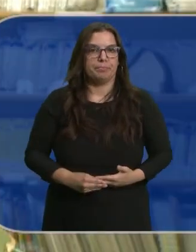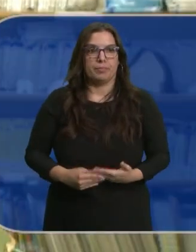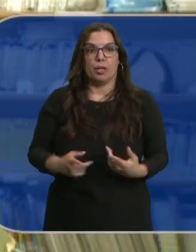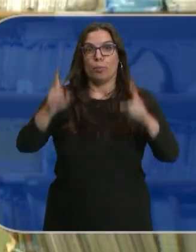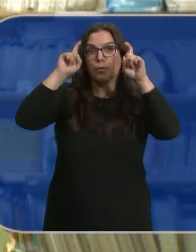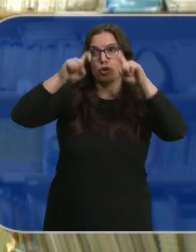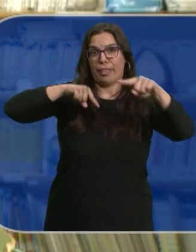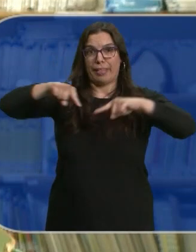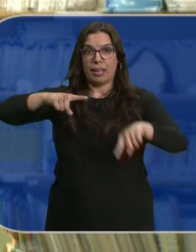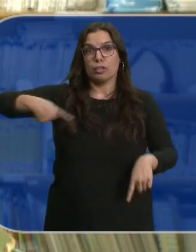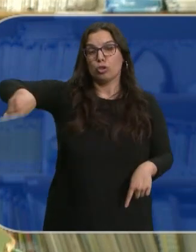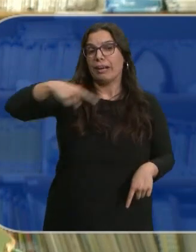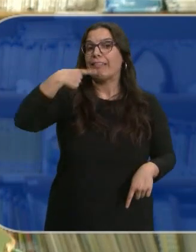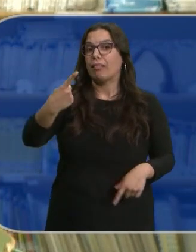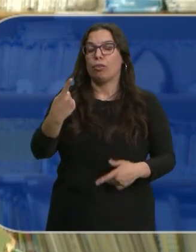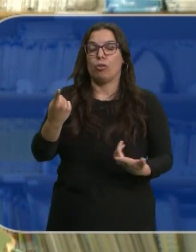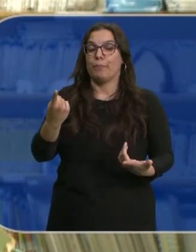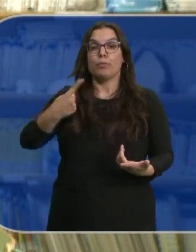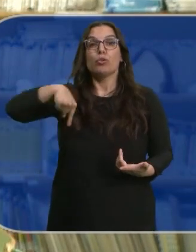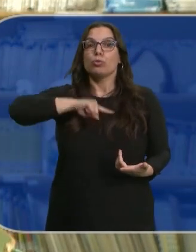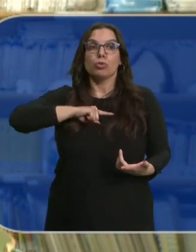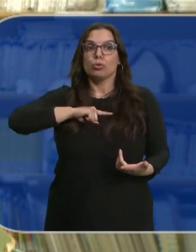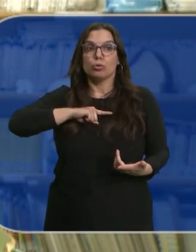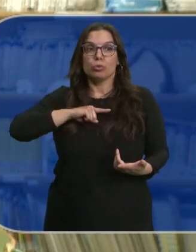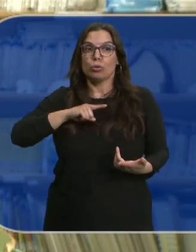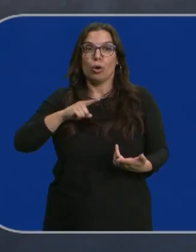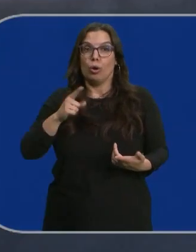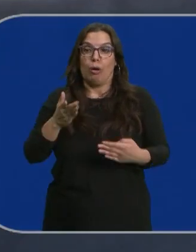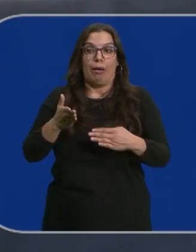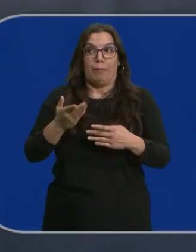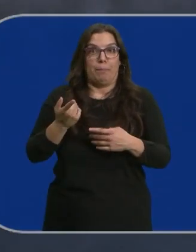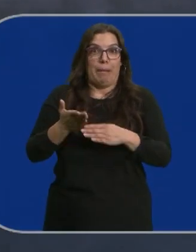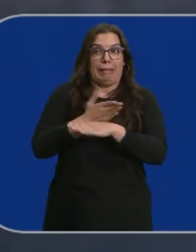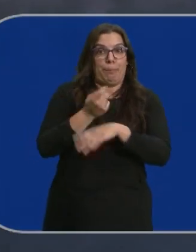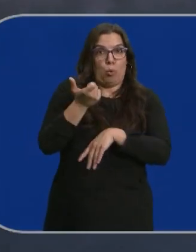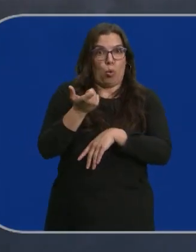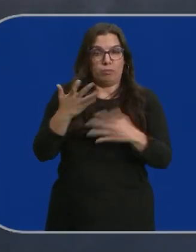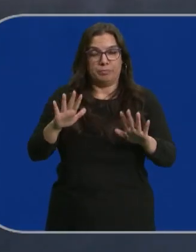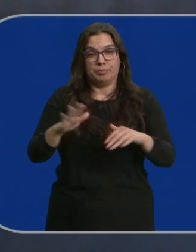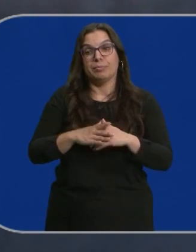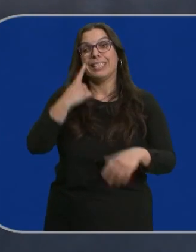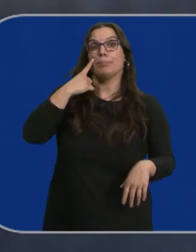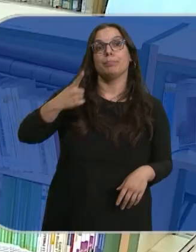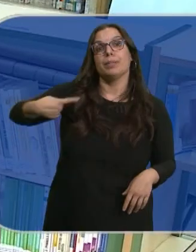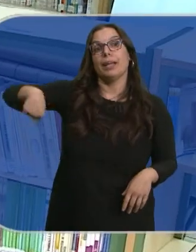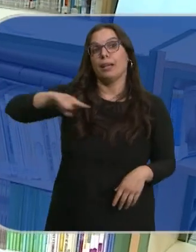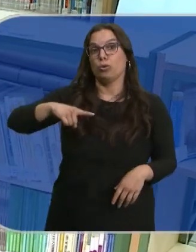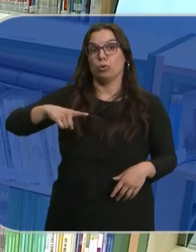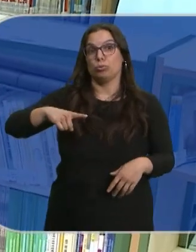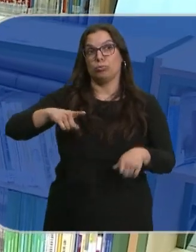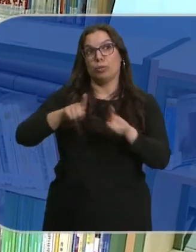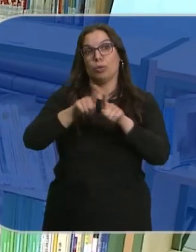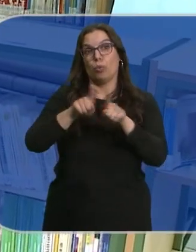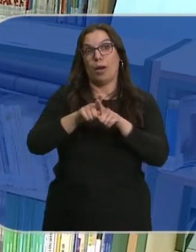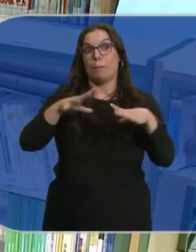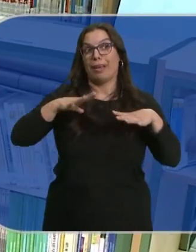los profesores o a los directores les digo que nosotros vamos apenas media hora por delante de ellos. Los inspectores son prácticamente los últimos